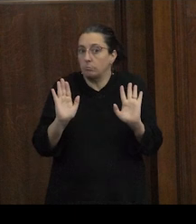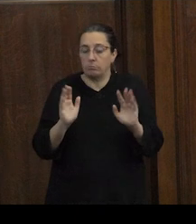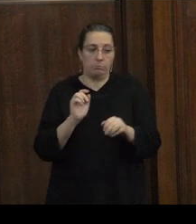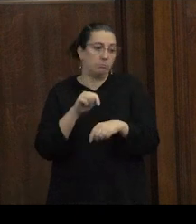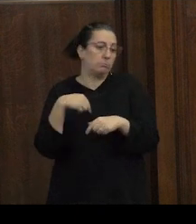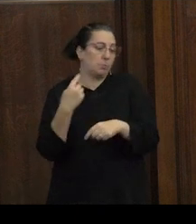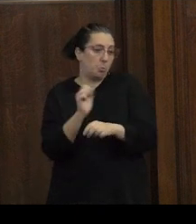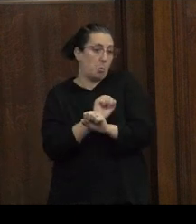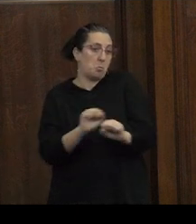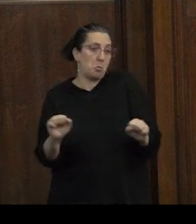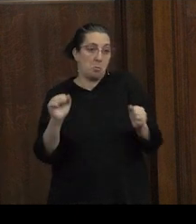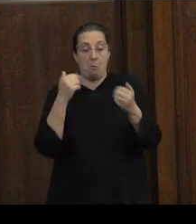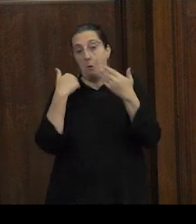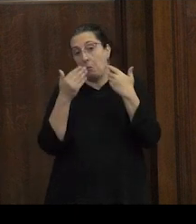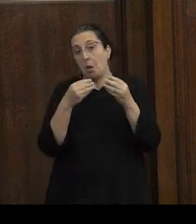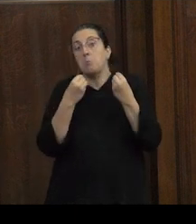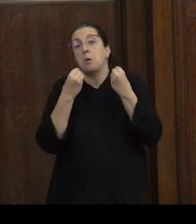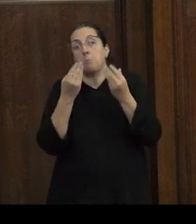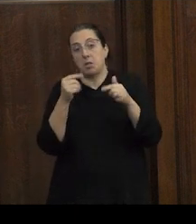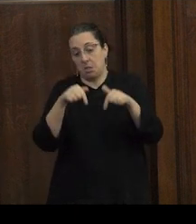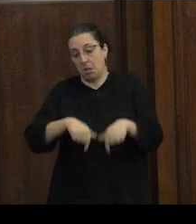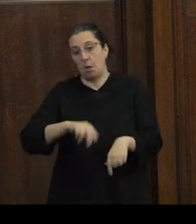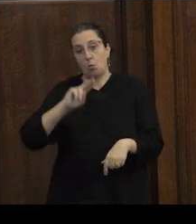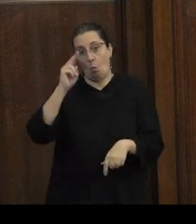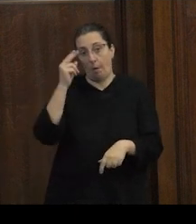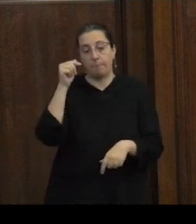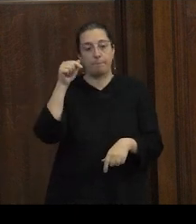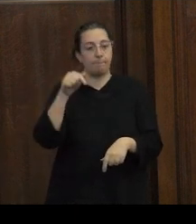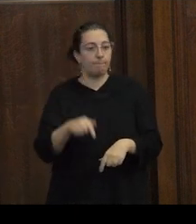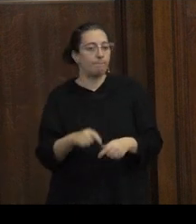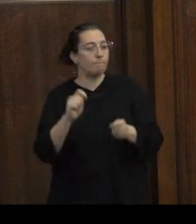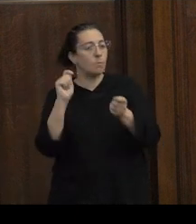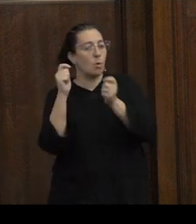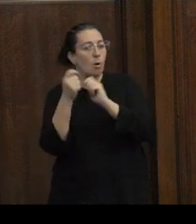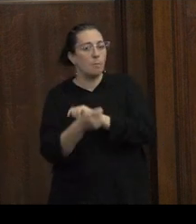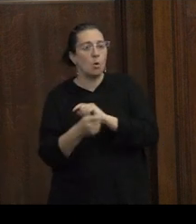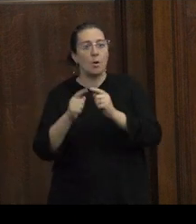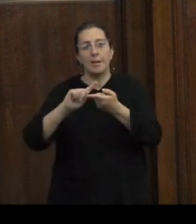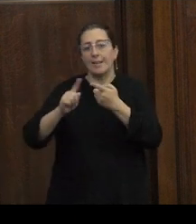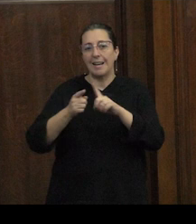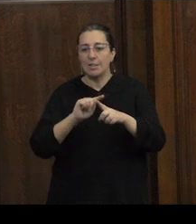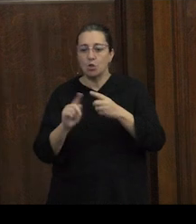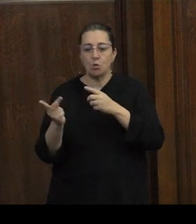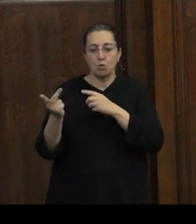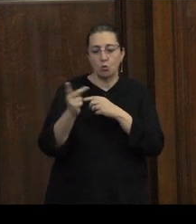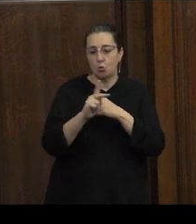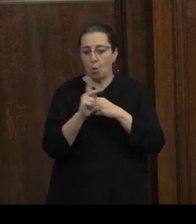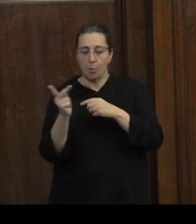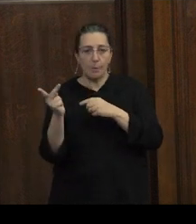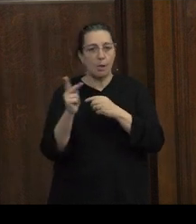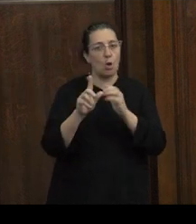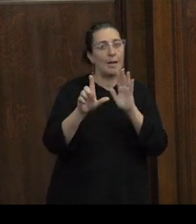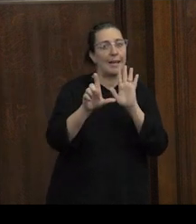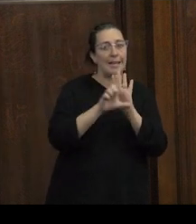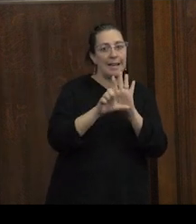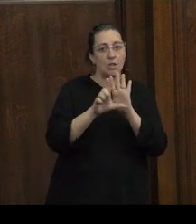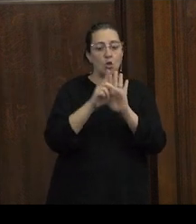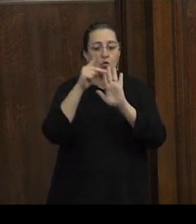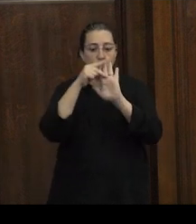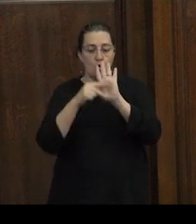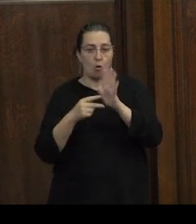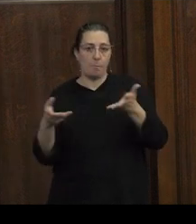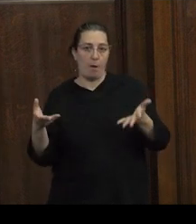conversar qué pasa acá estos cambios digo, tienen una relación de doble vía con las legislaciones y las normativas